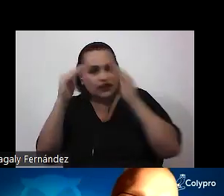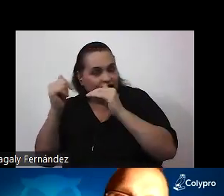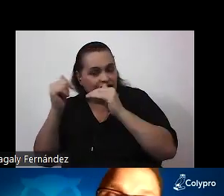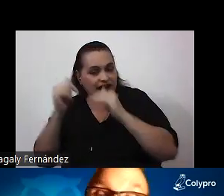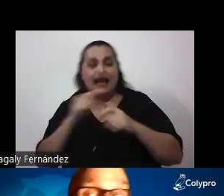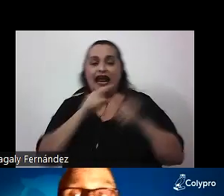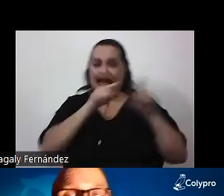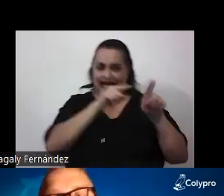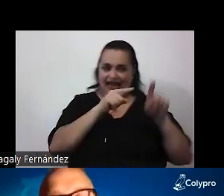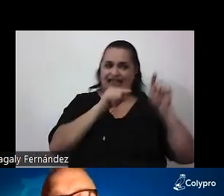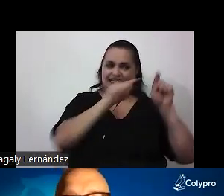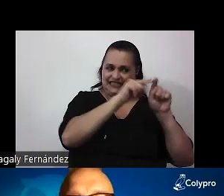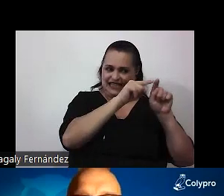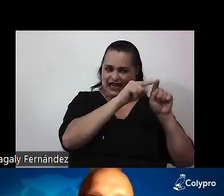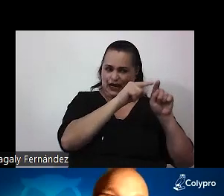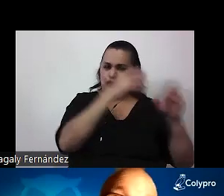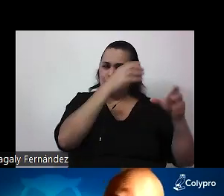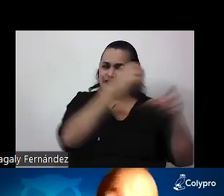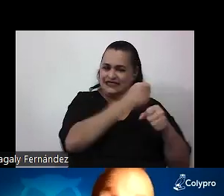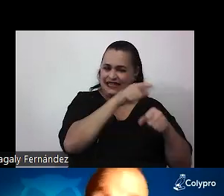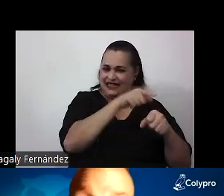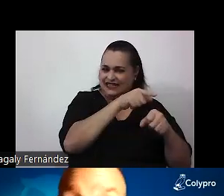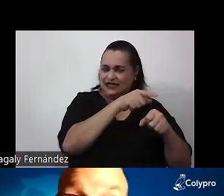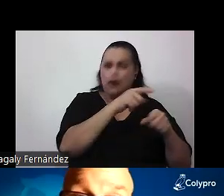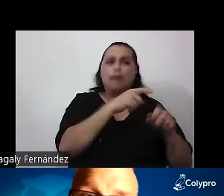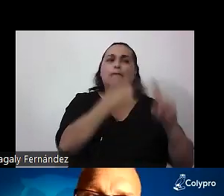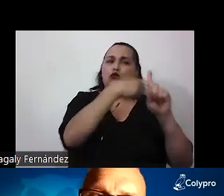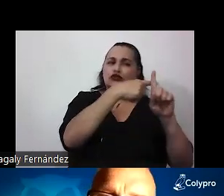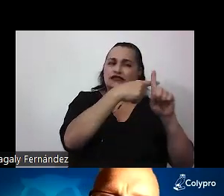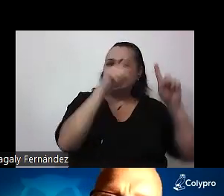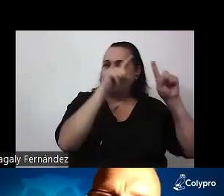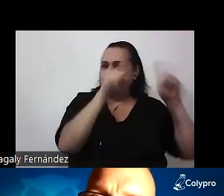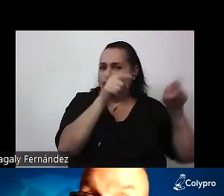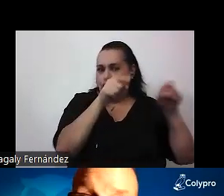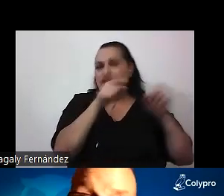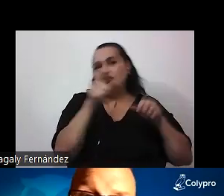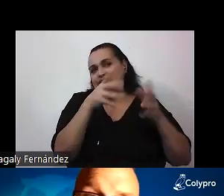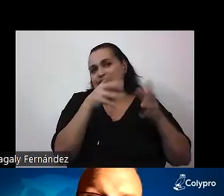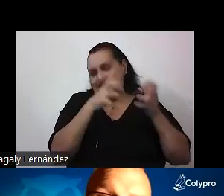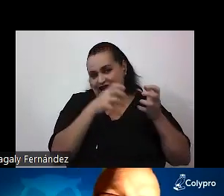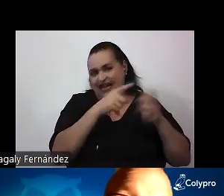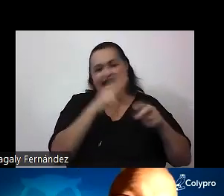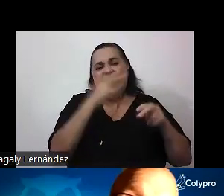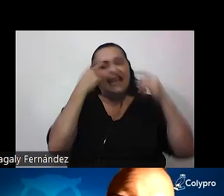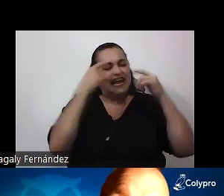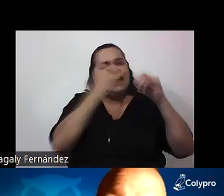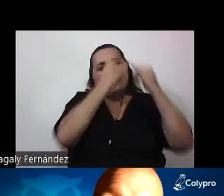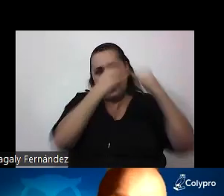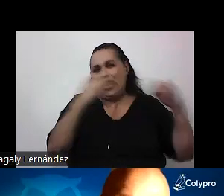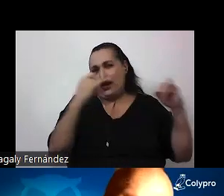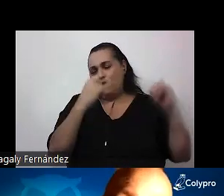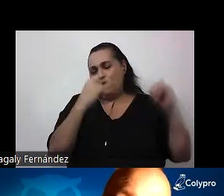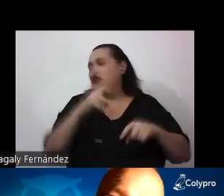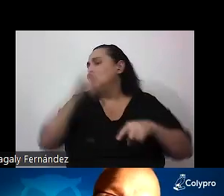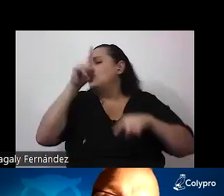pensamiento cientificista, positivista, entre comillas, si ustedes quieren, ingenuo. Bueno, no se puede